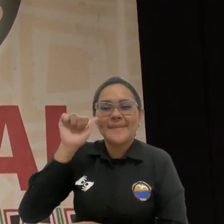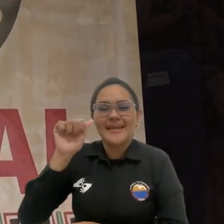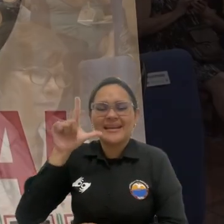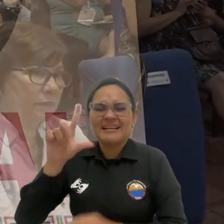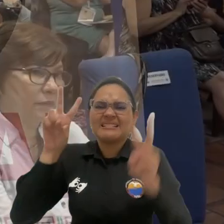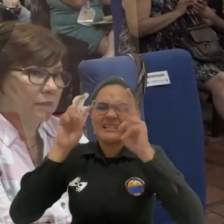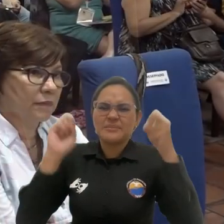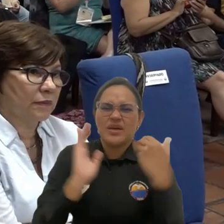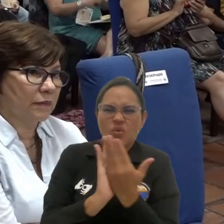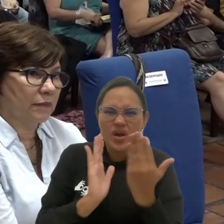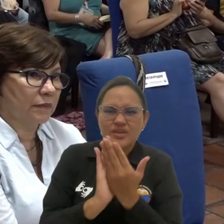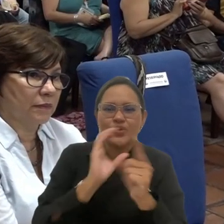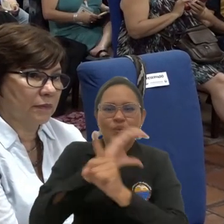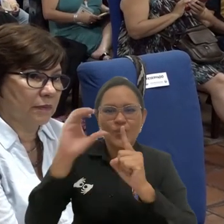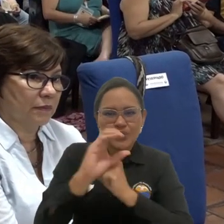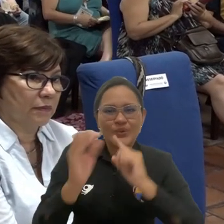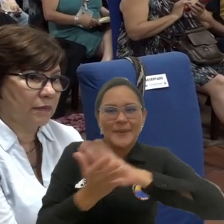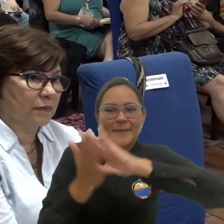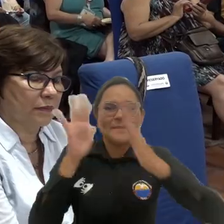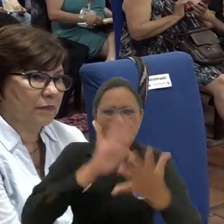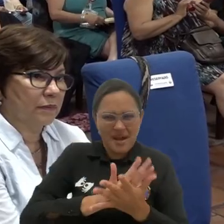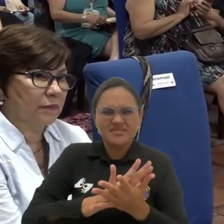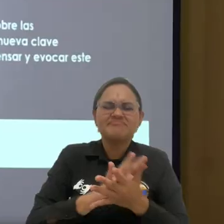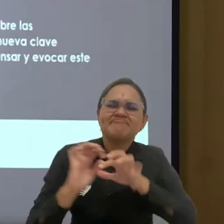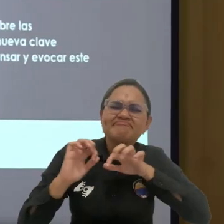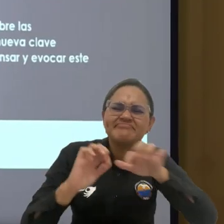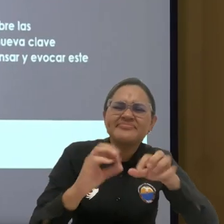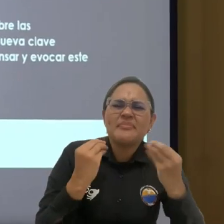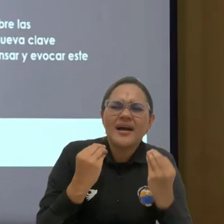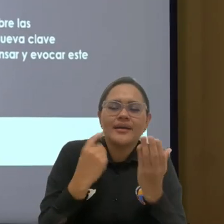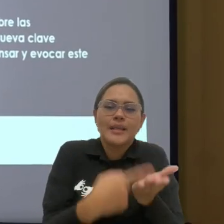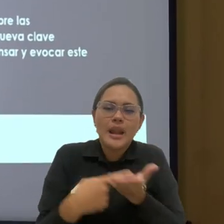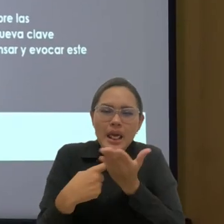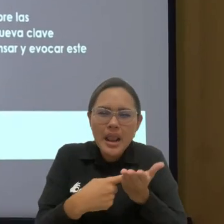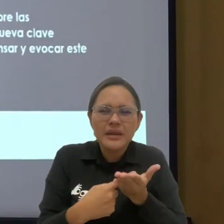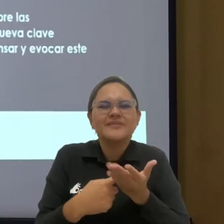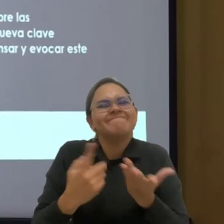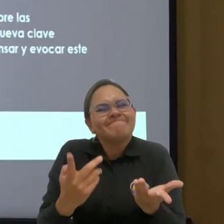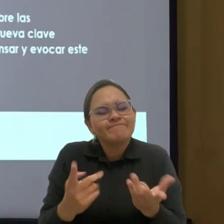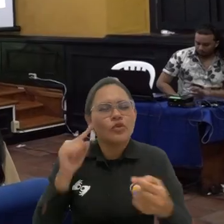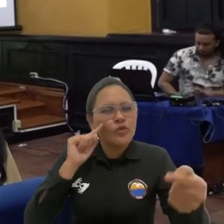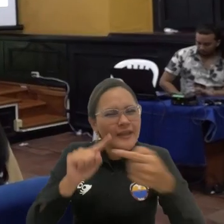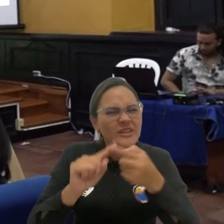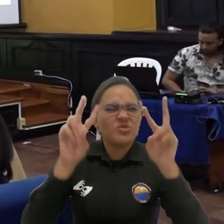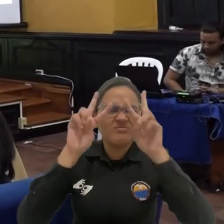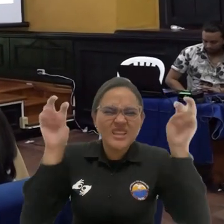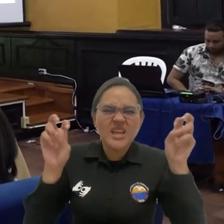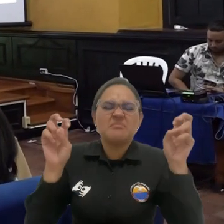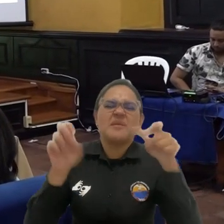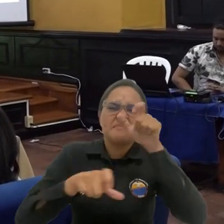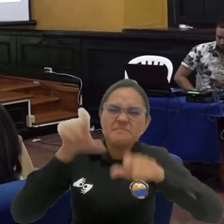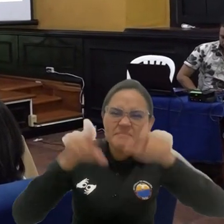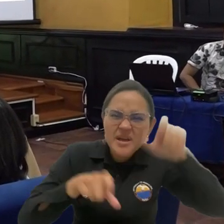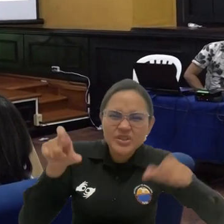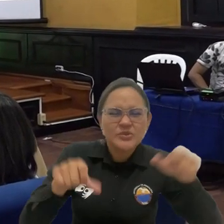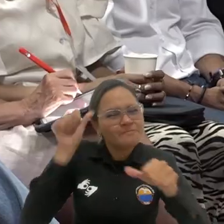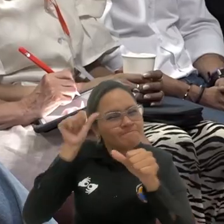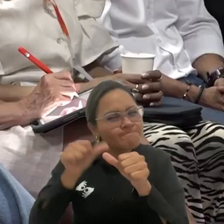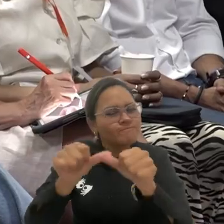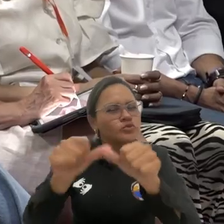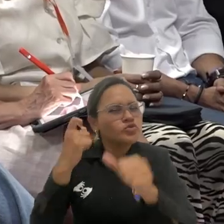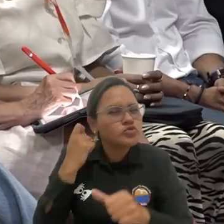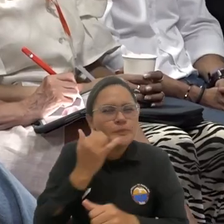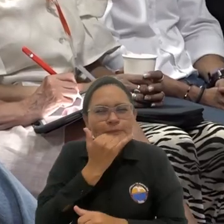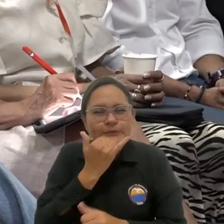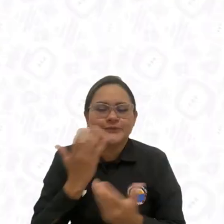Educación y Cultura de Paz, un espacio de convergencia y diálogo cuyo objeto es la formación en asuntos de ciudadanía y memoria del